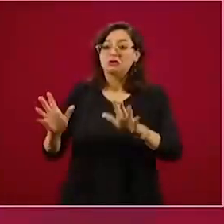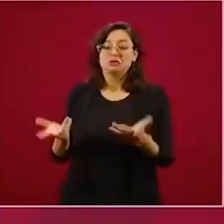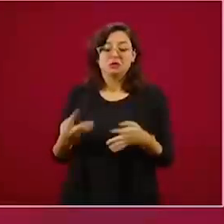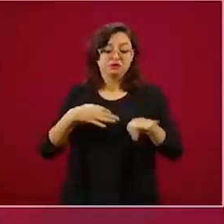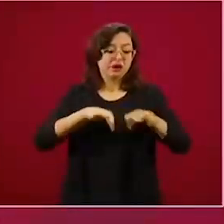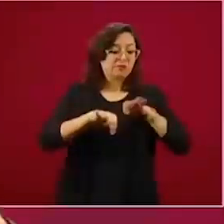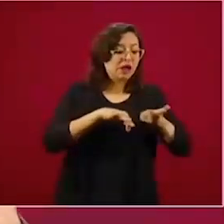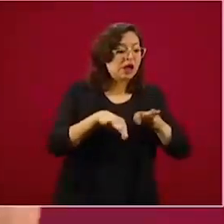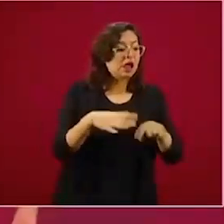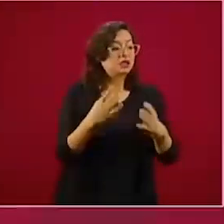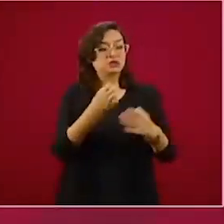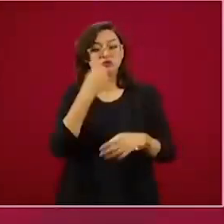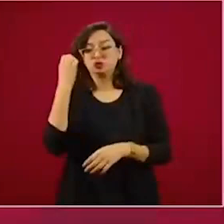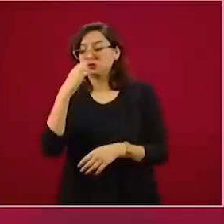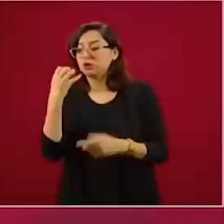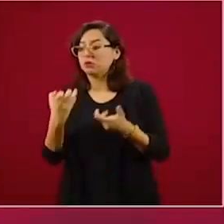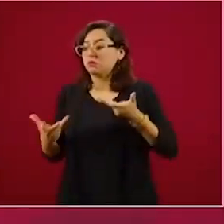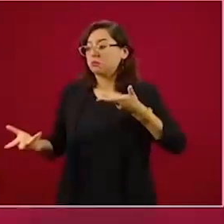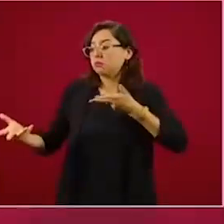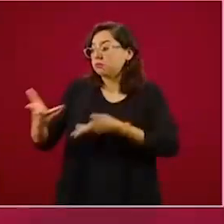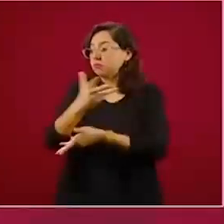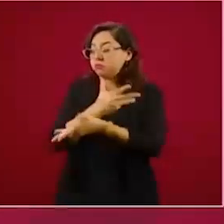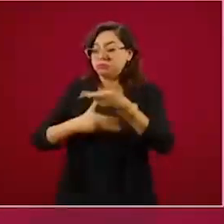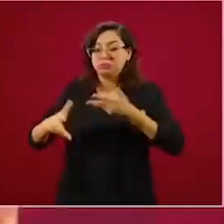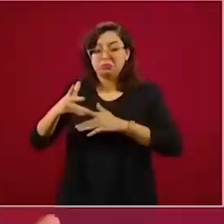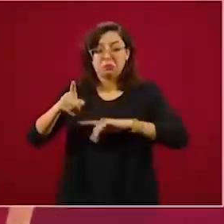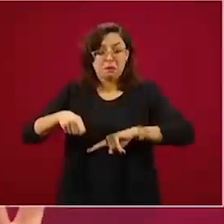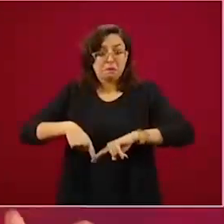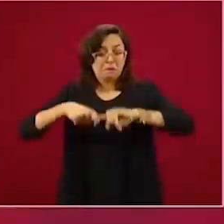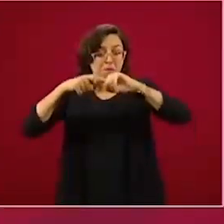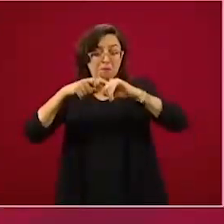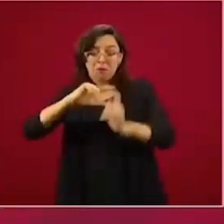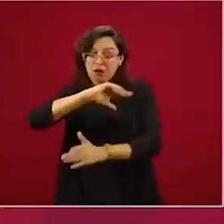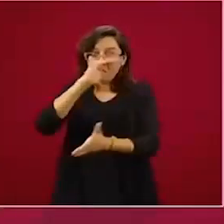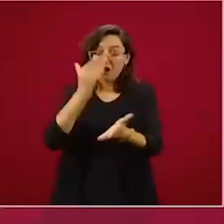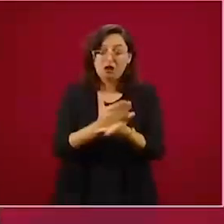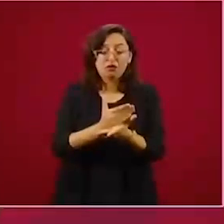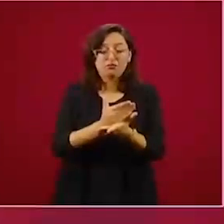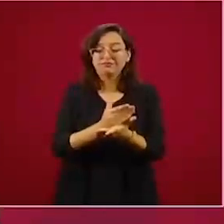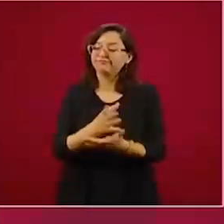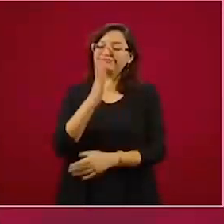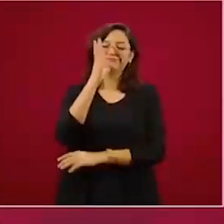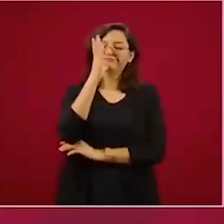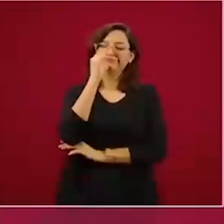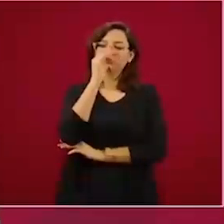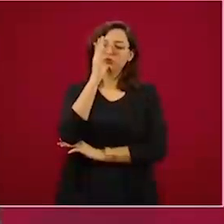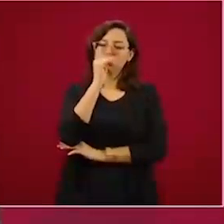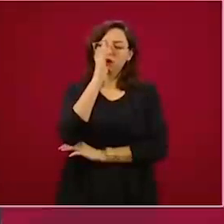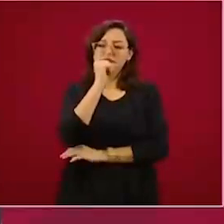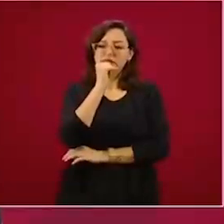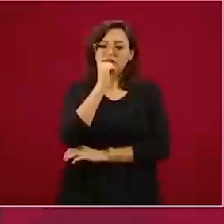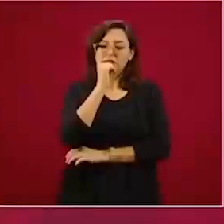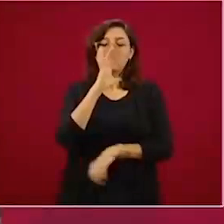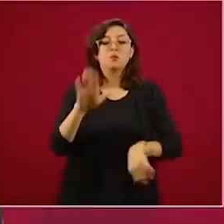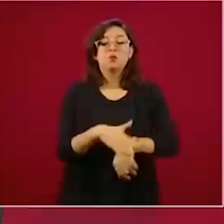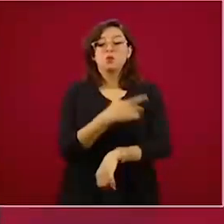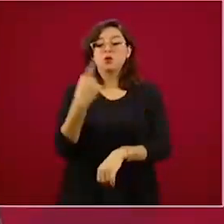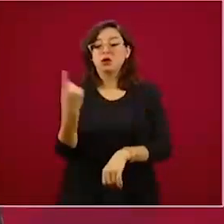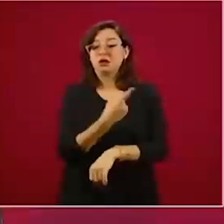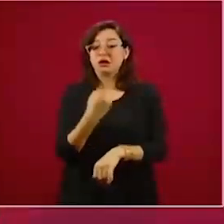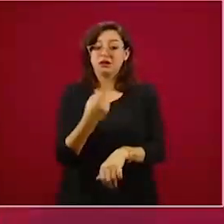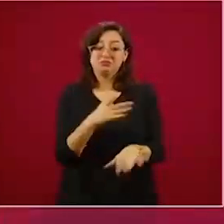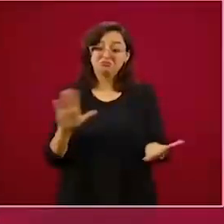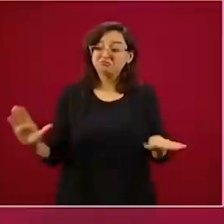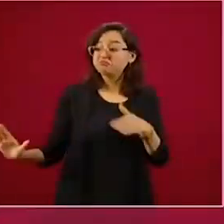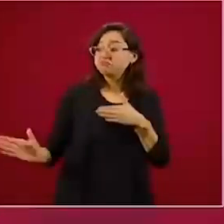estudiar, socializar, tiene que continuar, porque si no continúa existirían graves